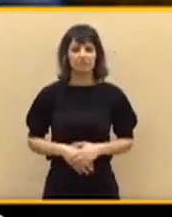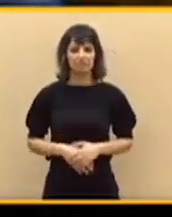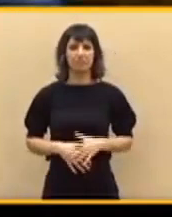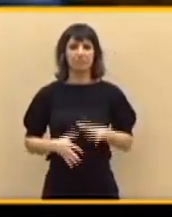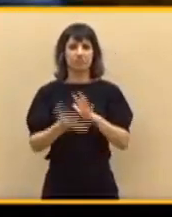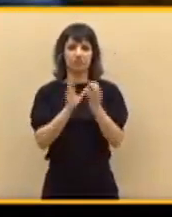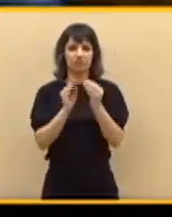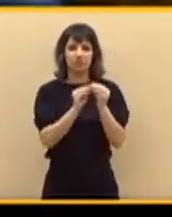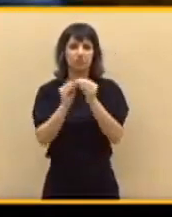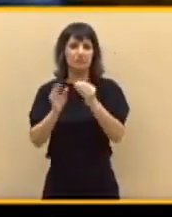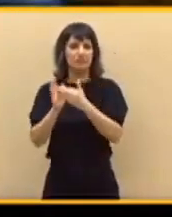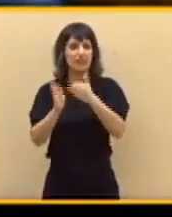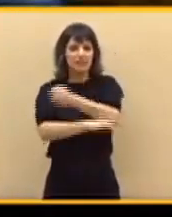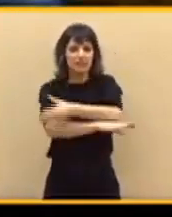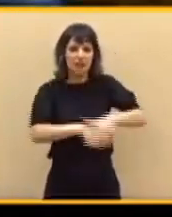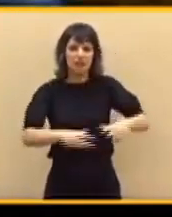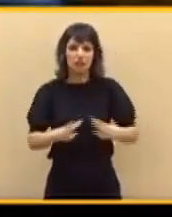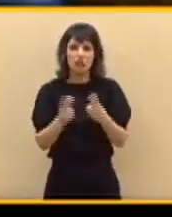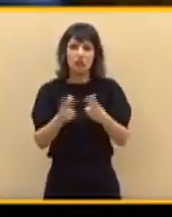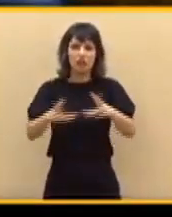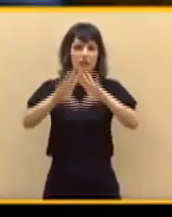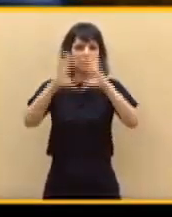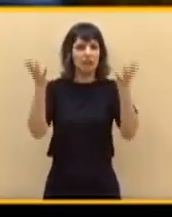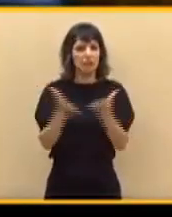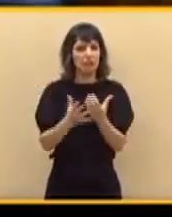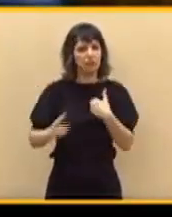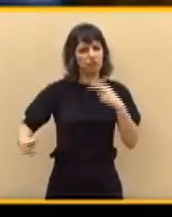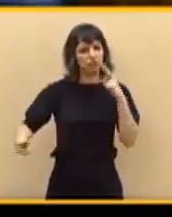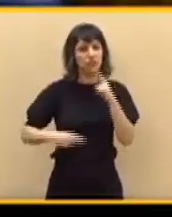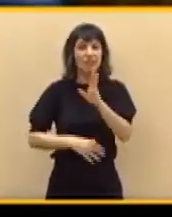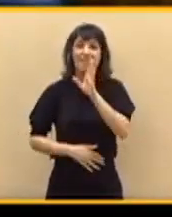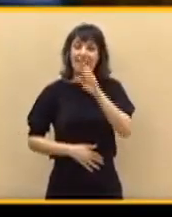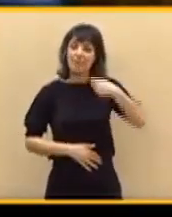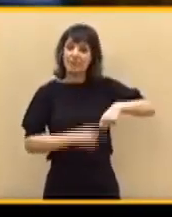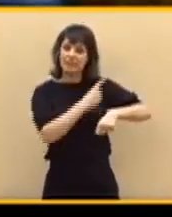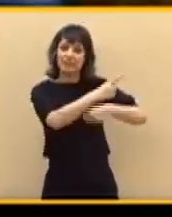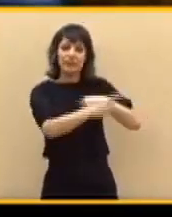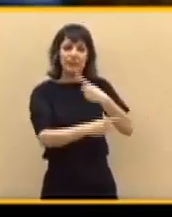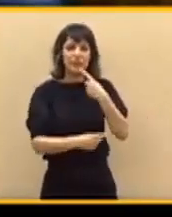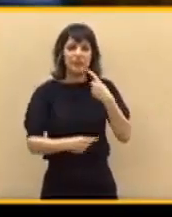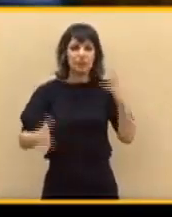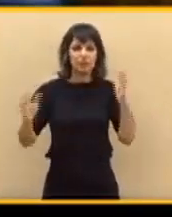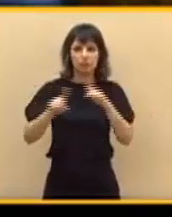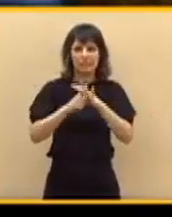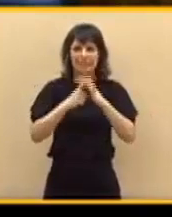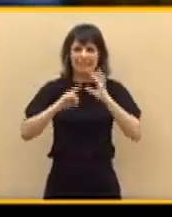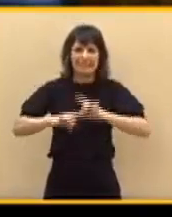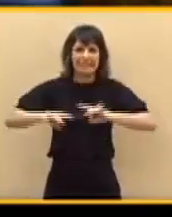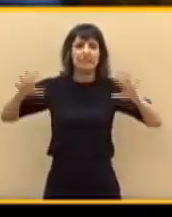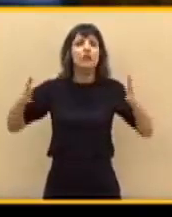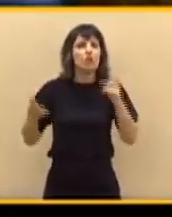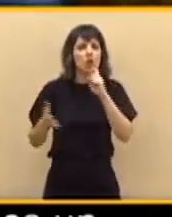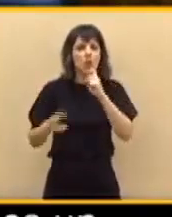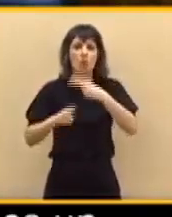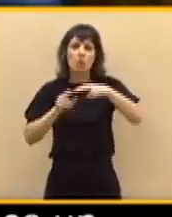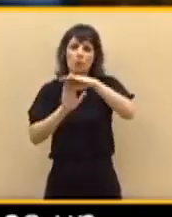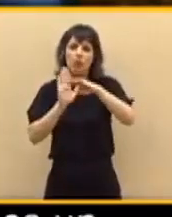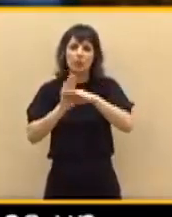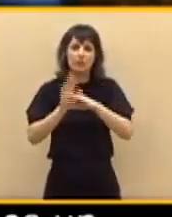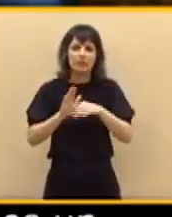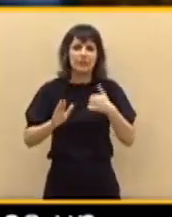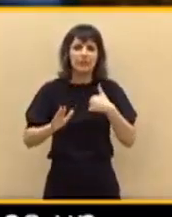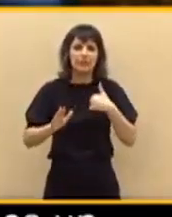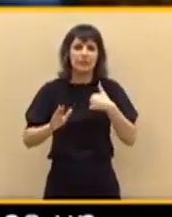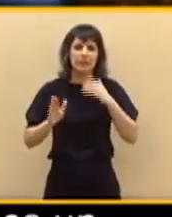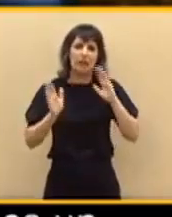social e internacional que hay que responder, como decía el presidente, a una situación de crisis como esta con políticas anticíclicas. ¿Y sabe cuál